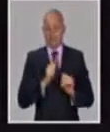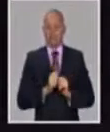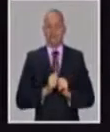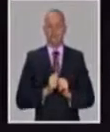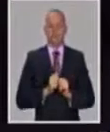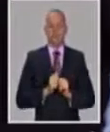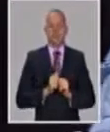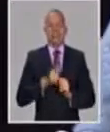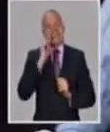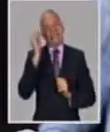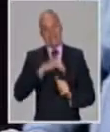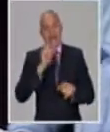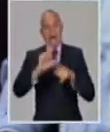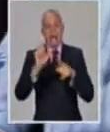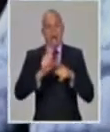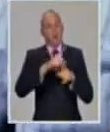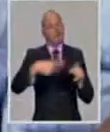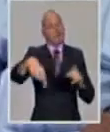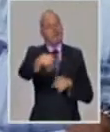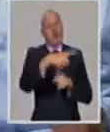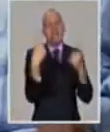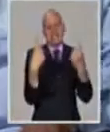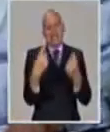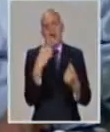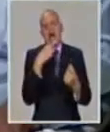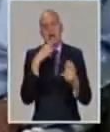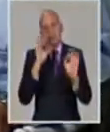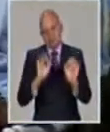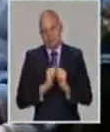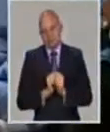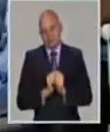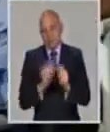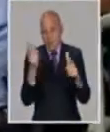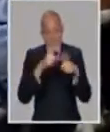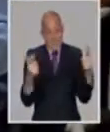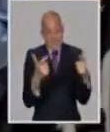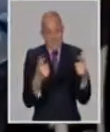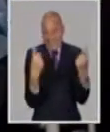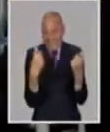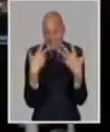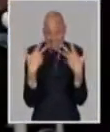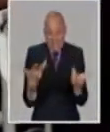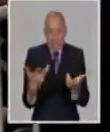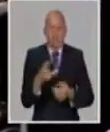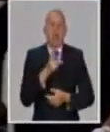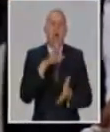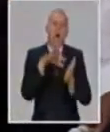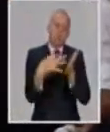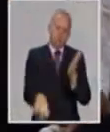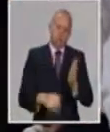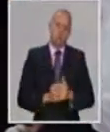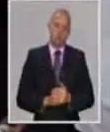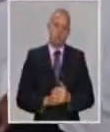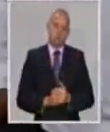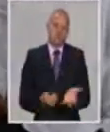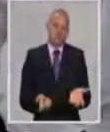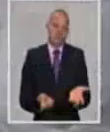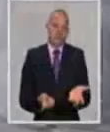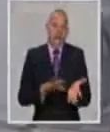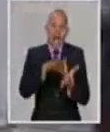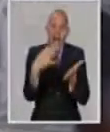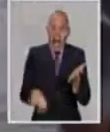porque realmente es un producto como se ha explicado que es alto consumidor, que necesita un nivel de riego importante